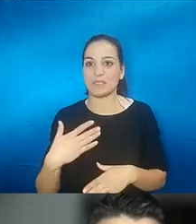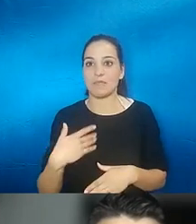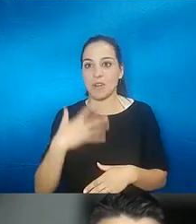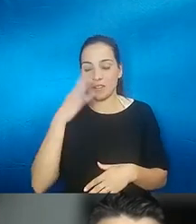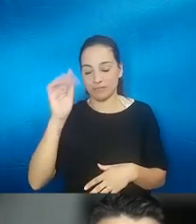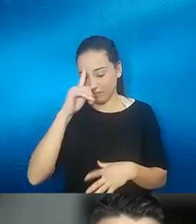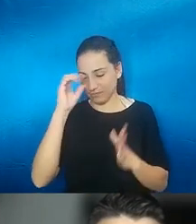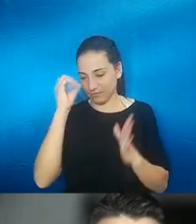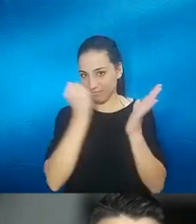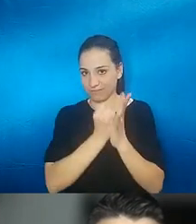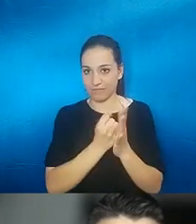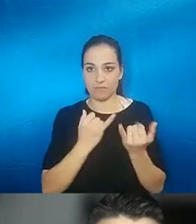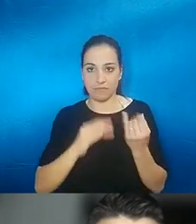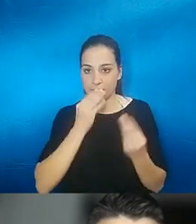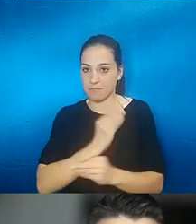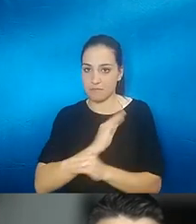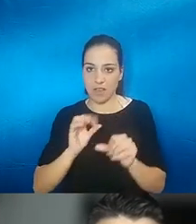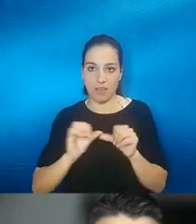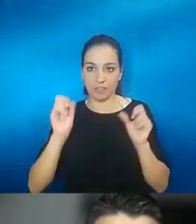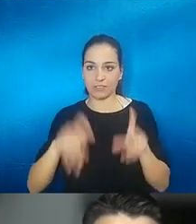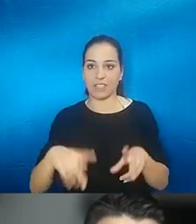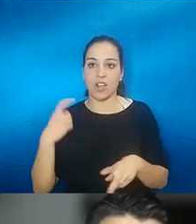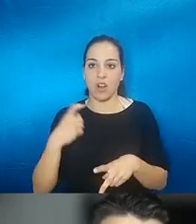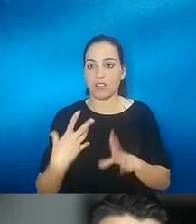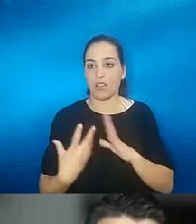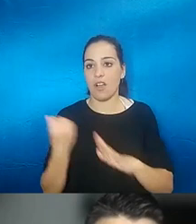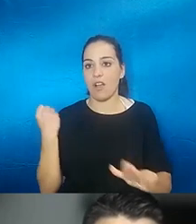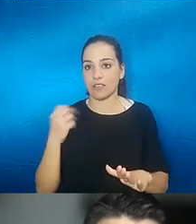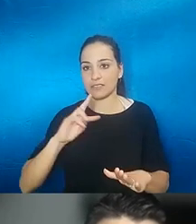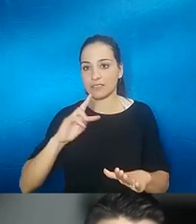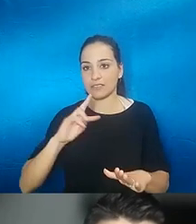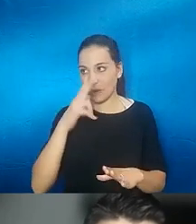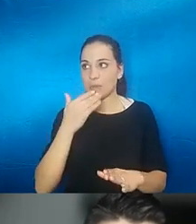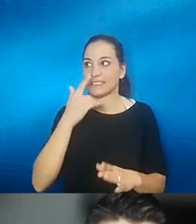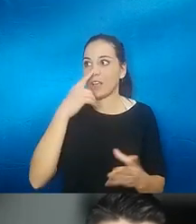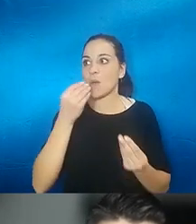y dije pues mira primero un ahorro y segundo una preocupación menos